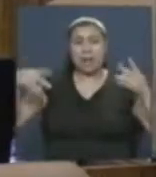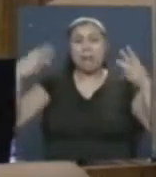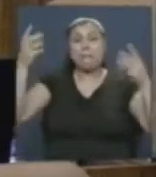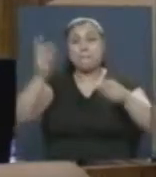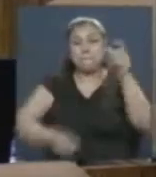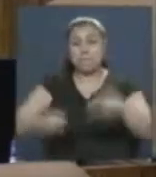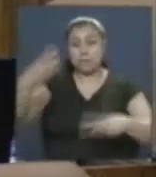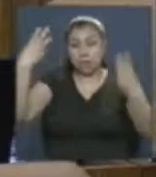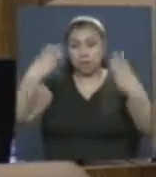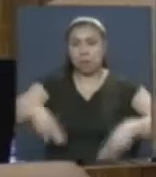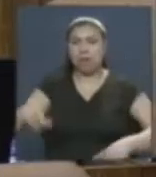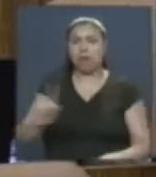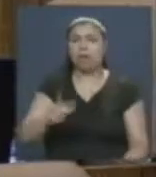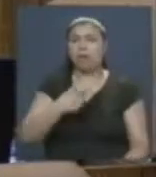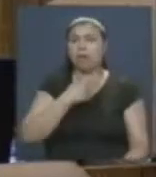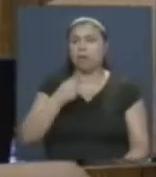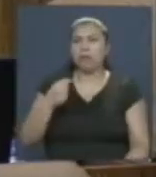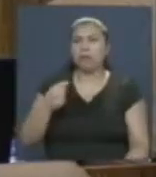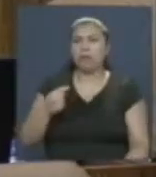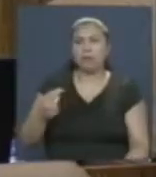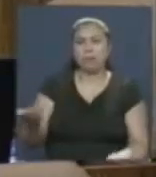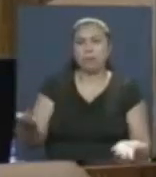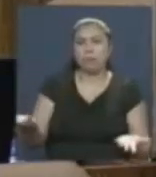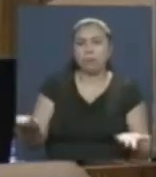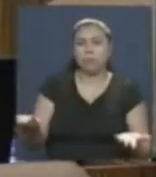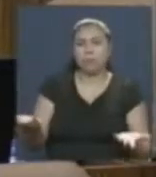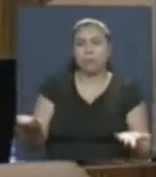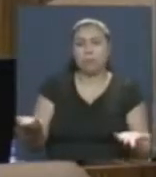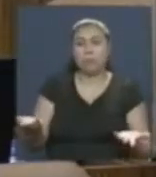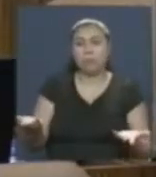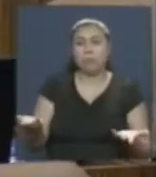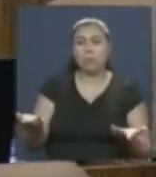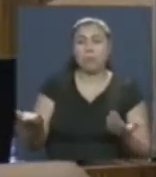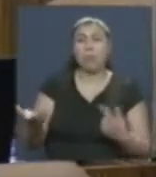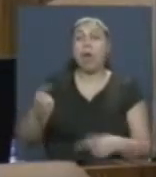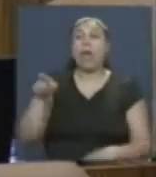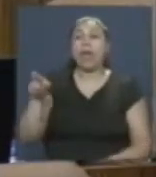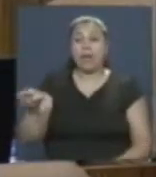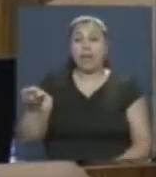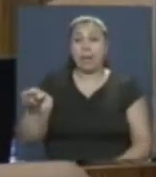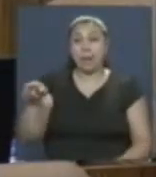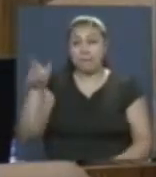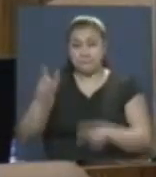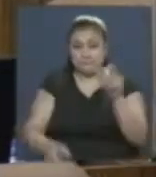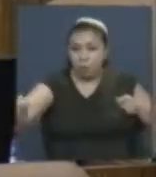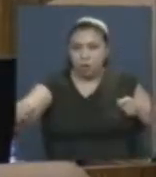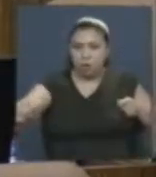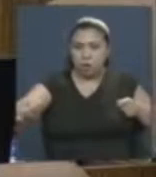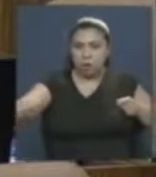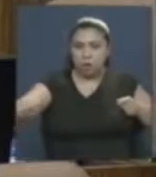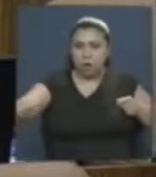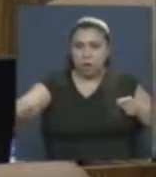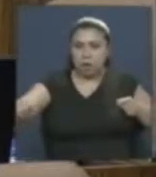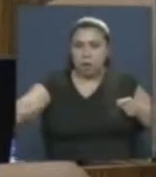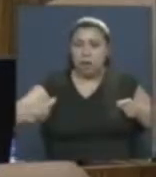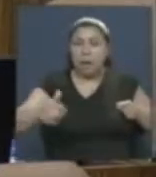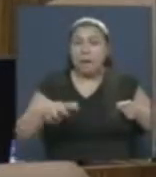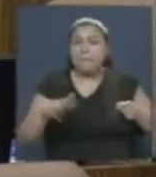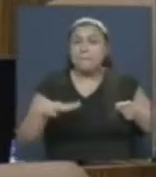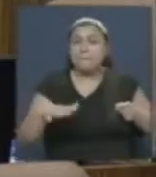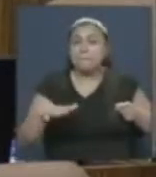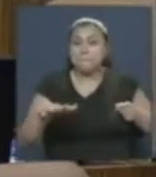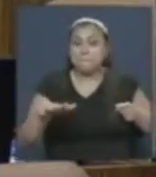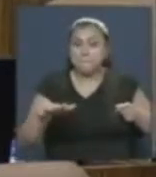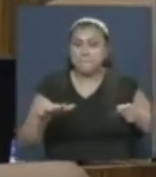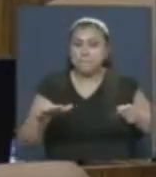Magallanes, no quiere dádivas. Lo único que quiere es tener las mismas oportunidades de cualquier chileno. Faltan, al ritmo